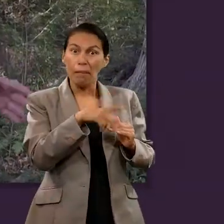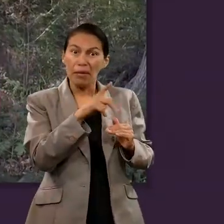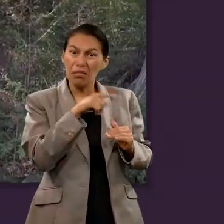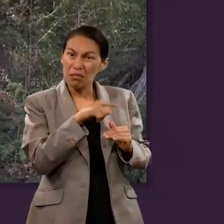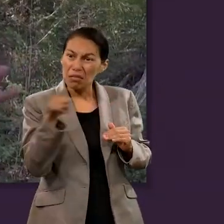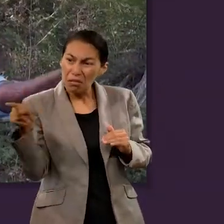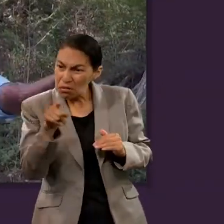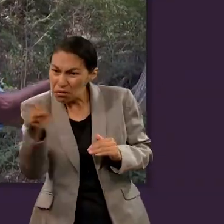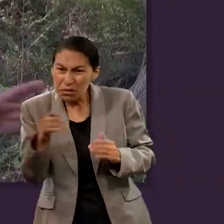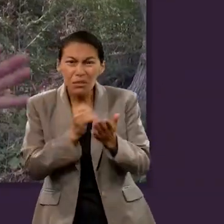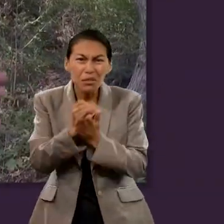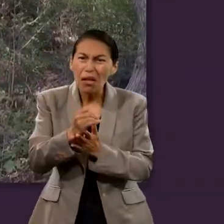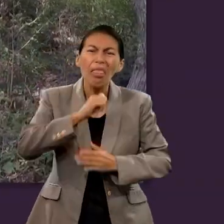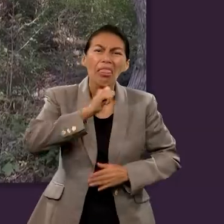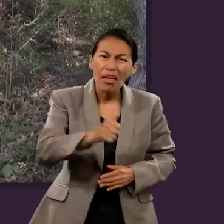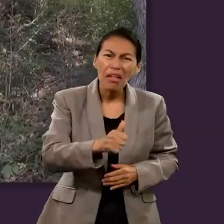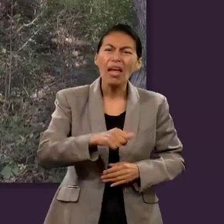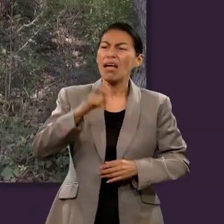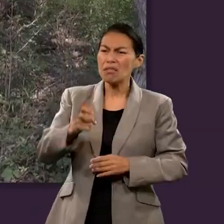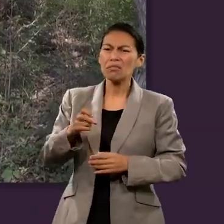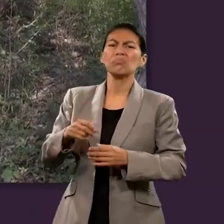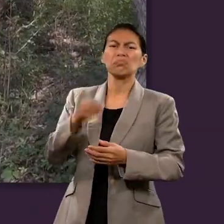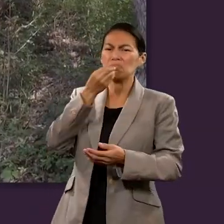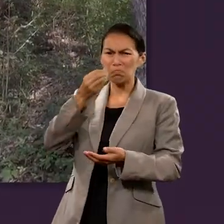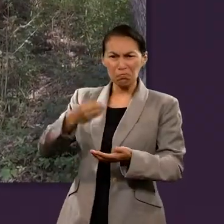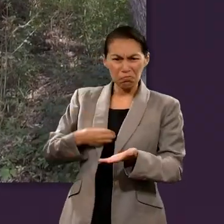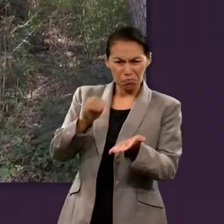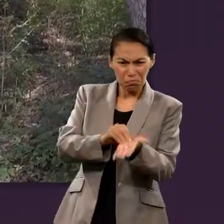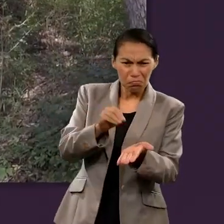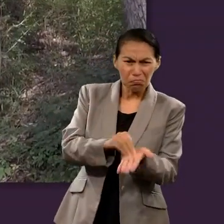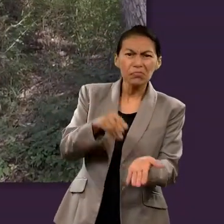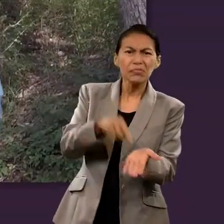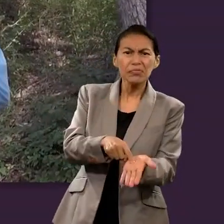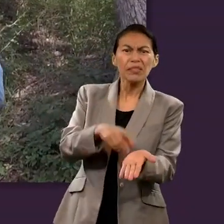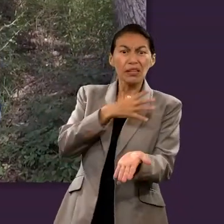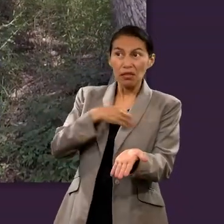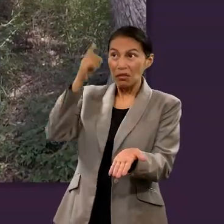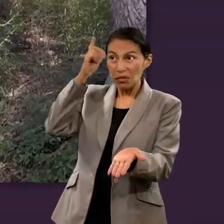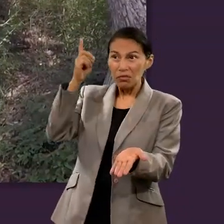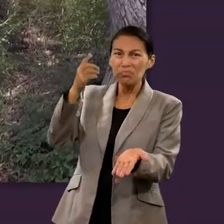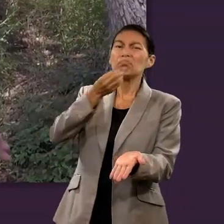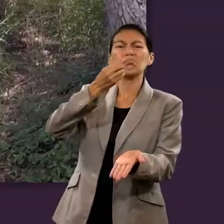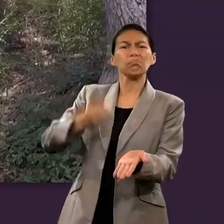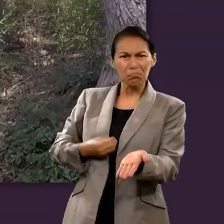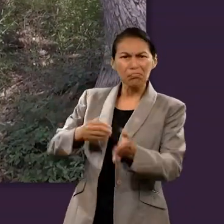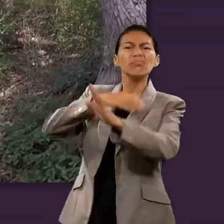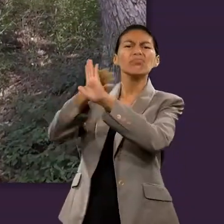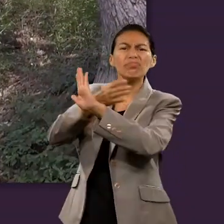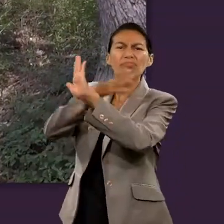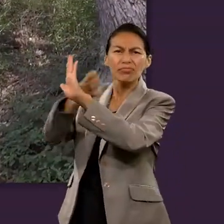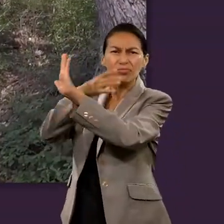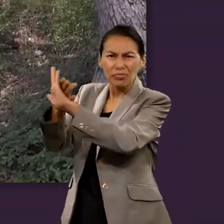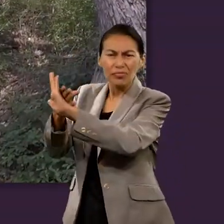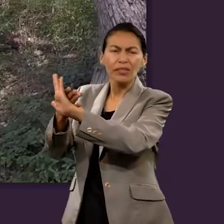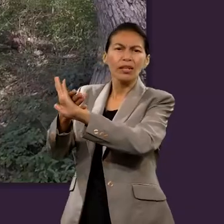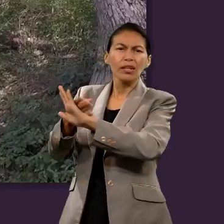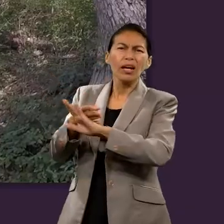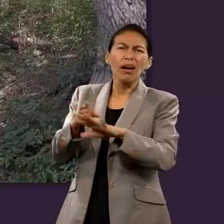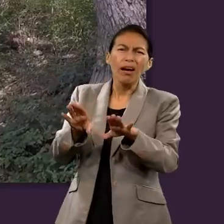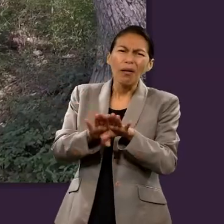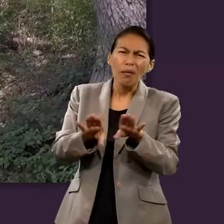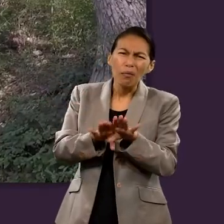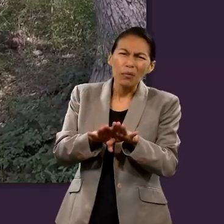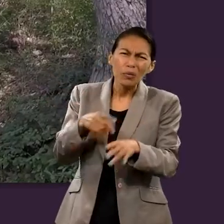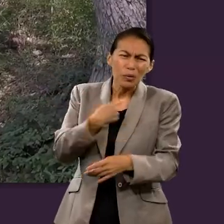públicamente no preferimos seguirle haciendo la guerra aunque tengamos todas las evidencias de que es el hijo de Dios